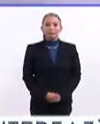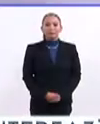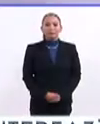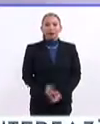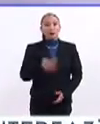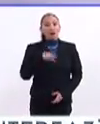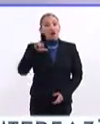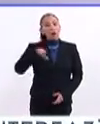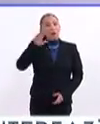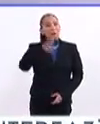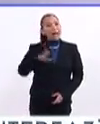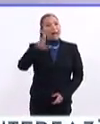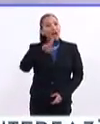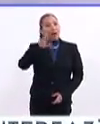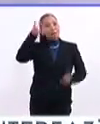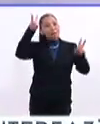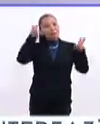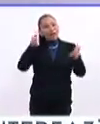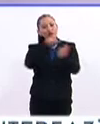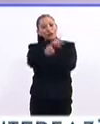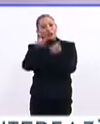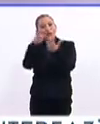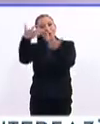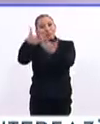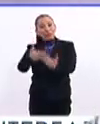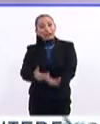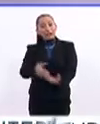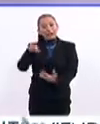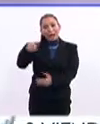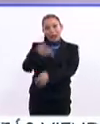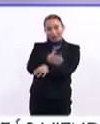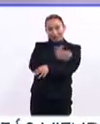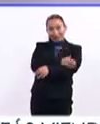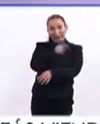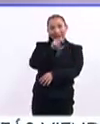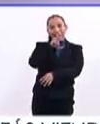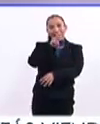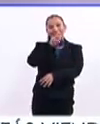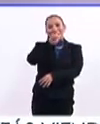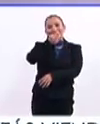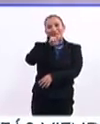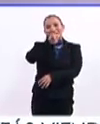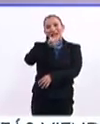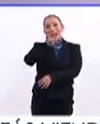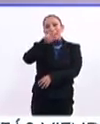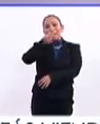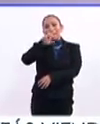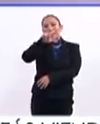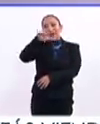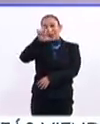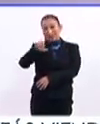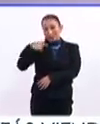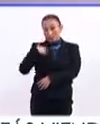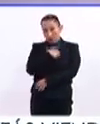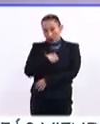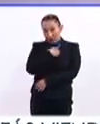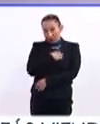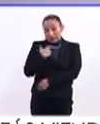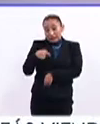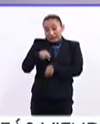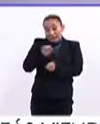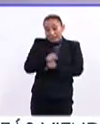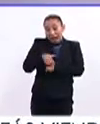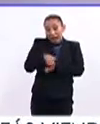Y bueno, ya es miércoles de nuestra sección Convivencia Armónica. Ya está con nosotros Trixia Valle. Estamos muy contentos porque, bueno, estamos en la